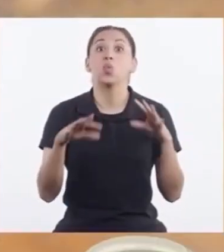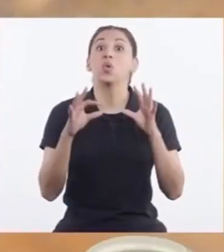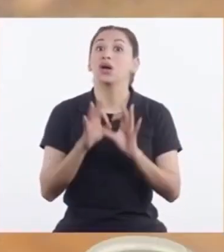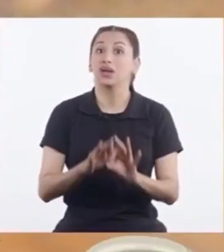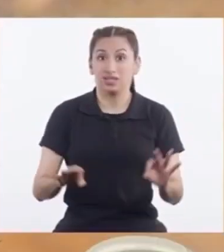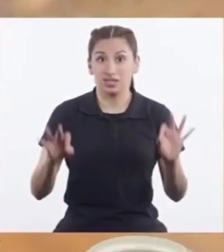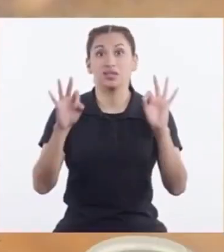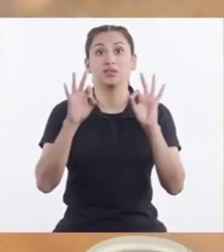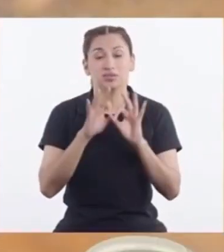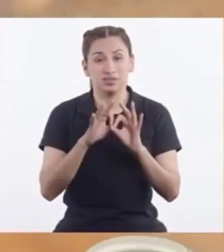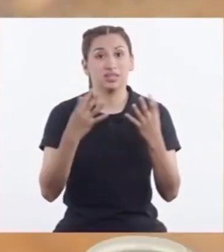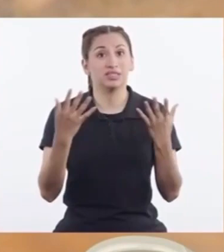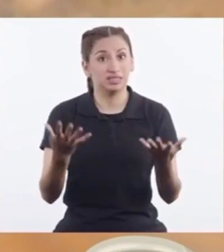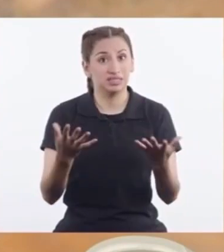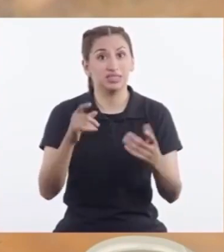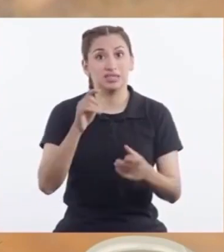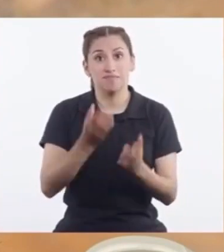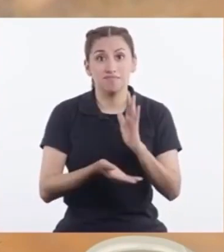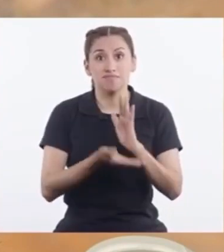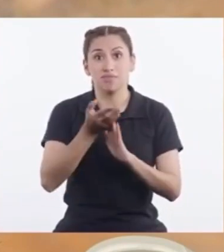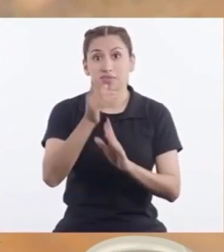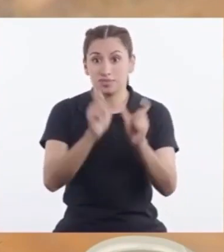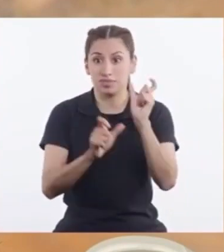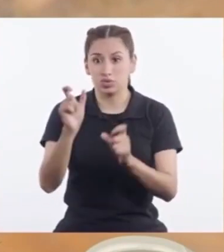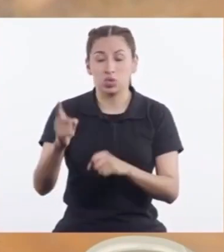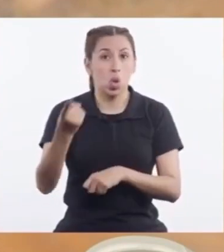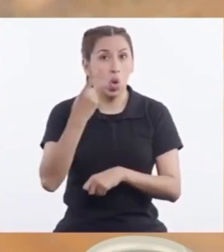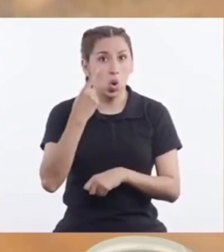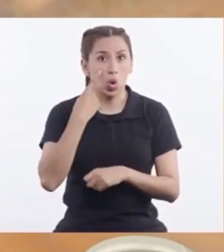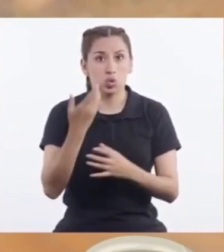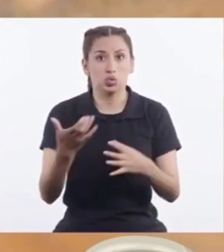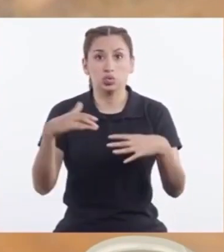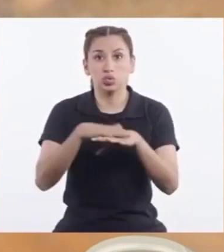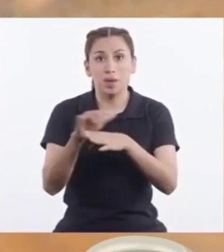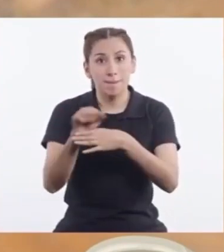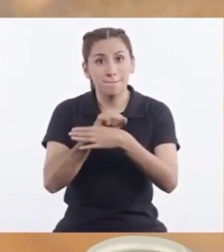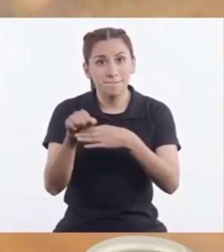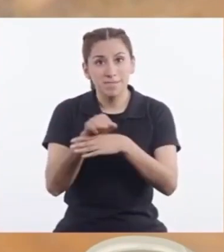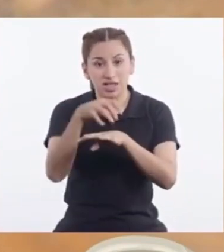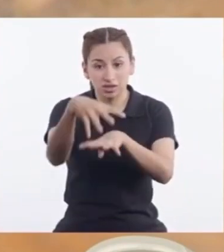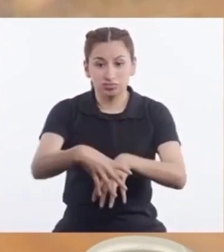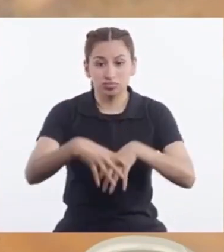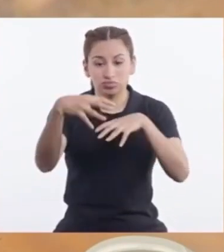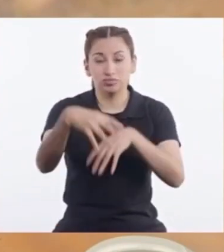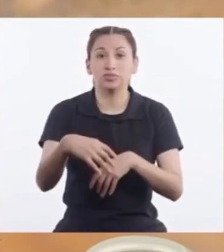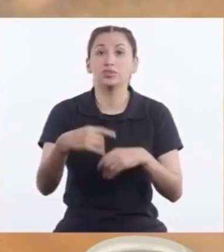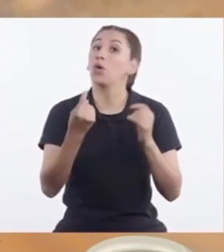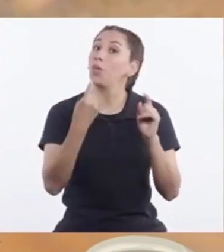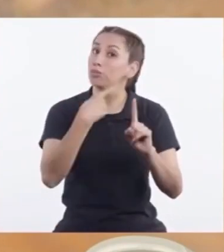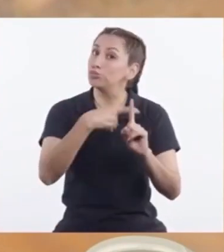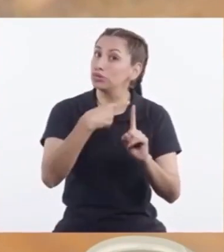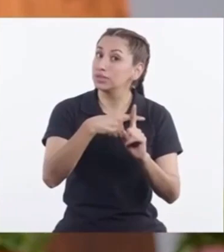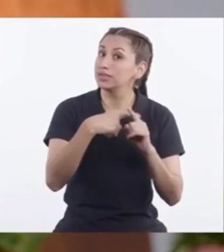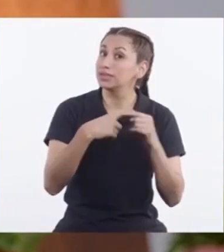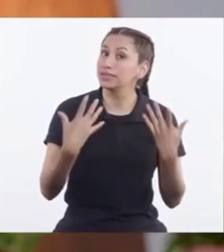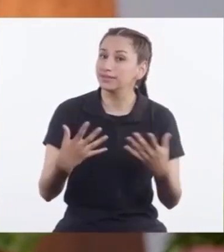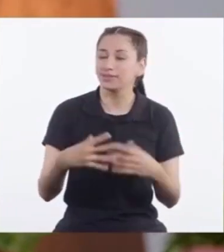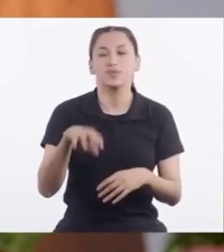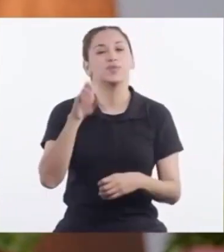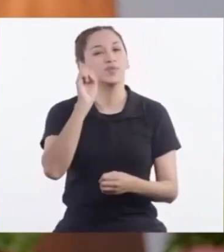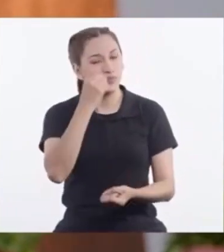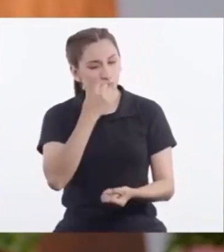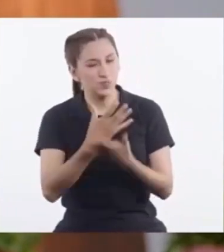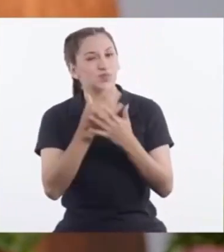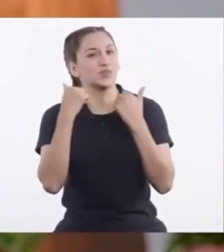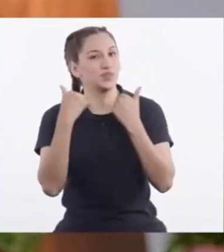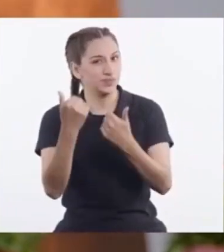importante es Que más personas Conozcan sobre prácticas De cultivo Que no dañen! ¡Muy bien